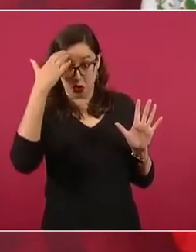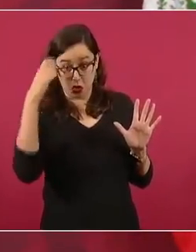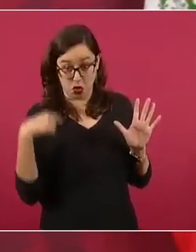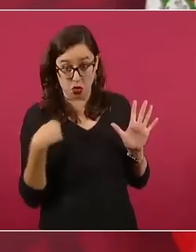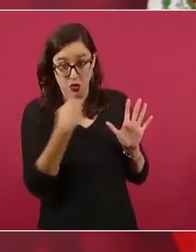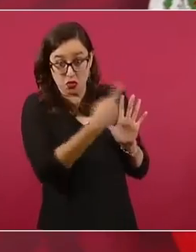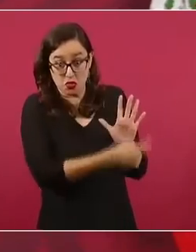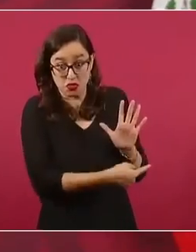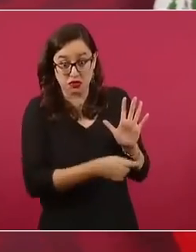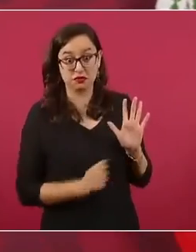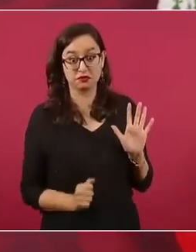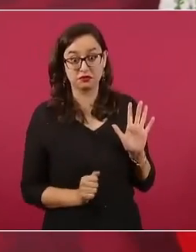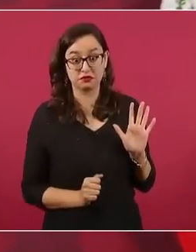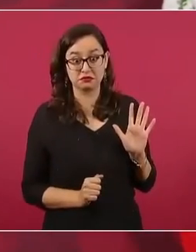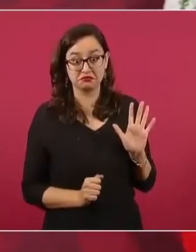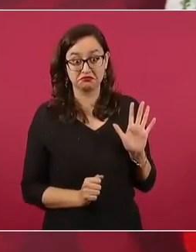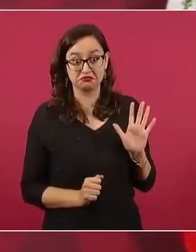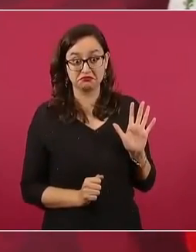¿qué opinión tiene, ese?